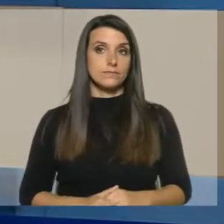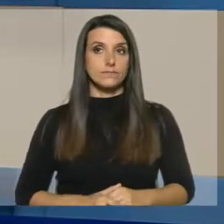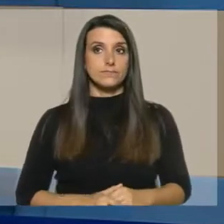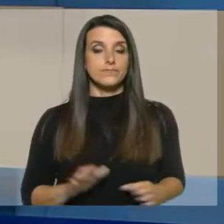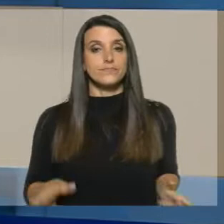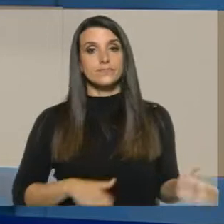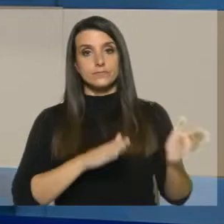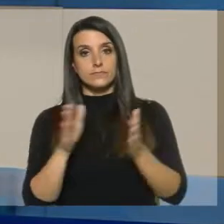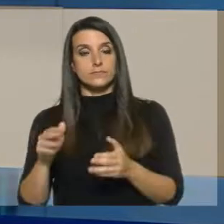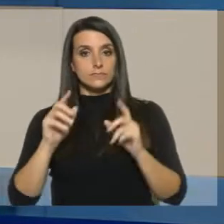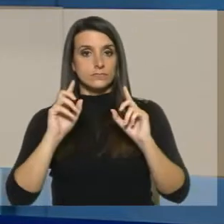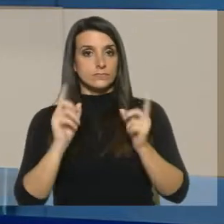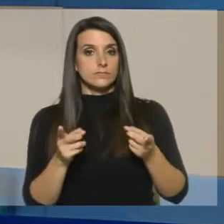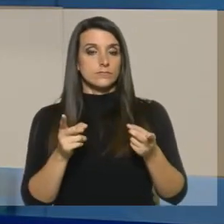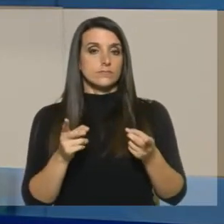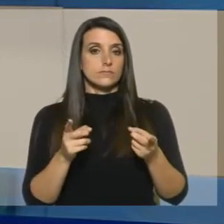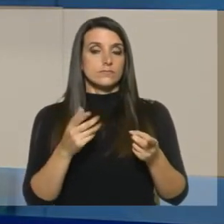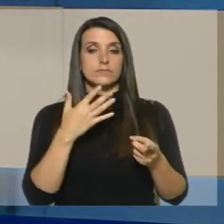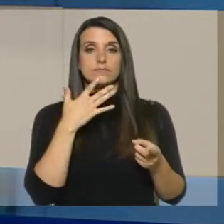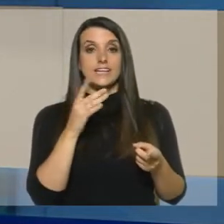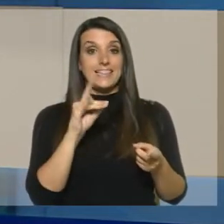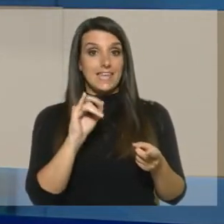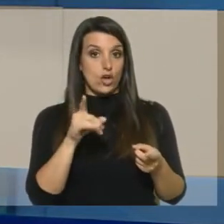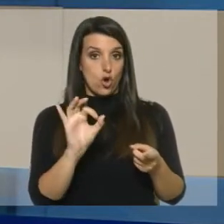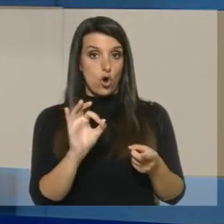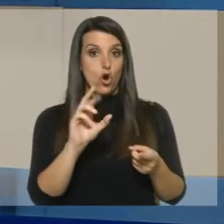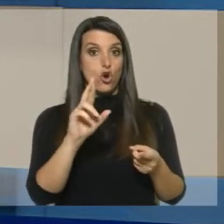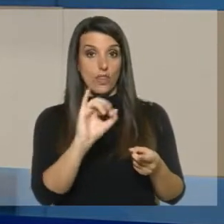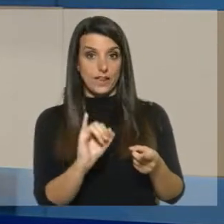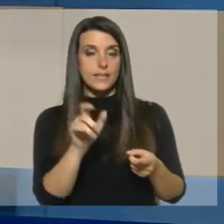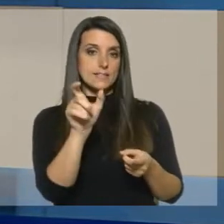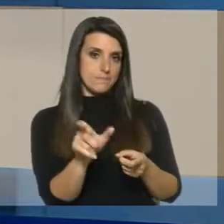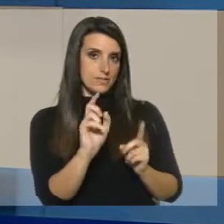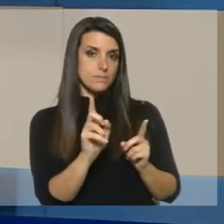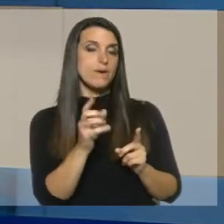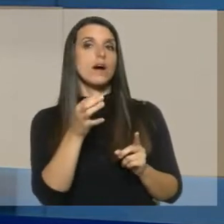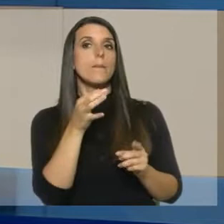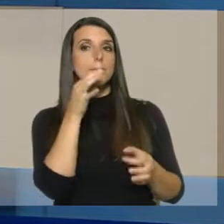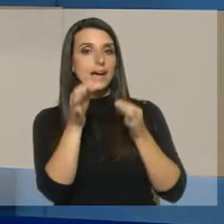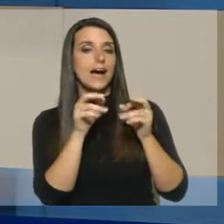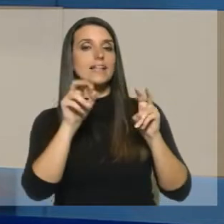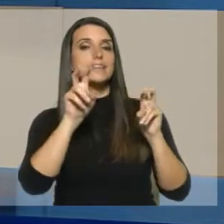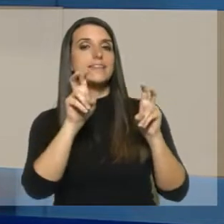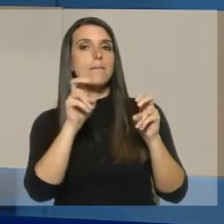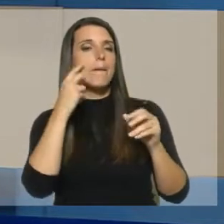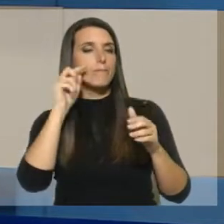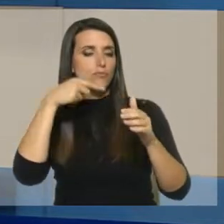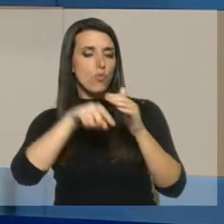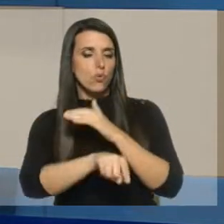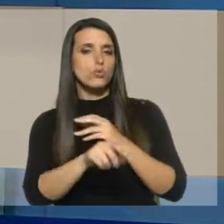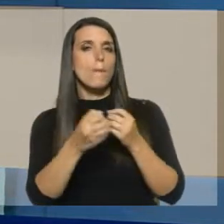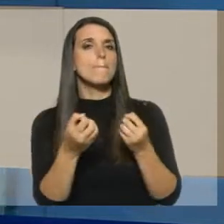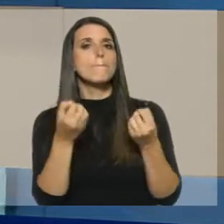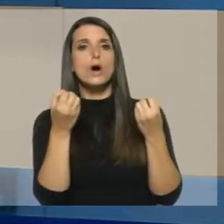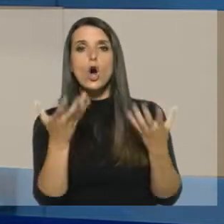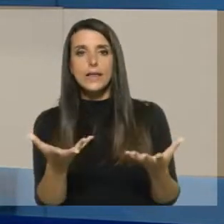Bueno, y también con Diego Rodríguez vamos a abordar lo que es la temática en profundidad. El por